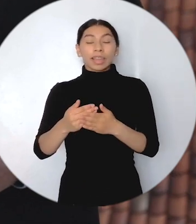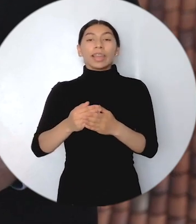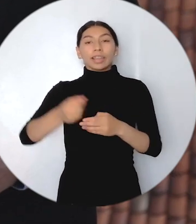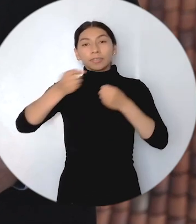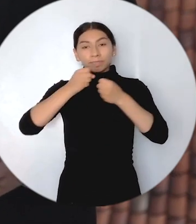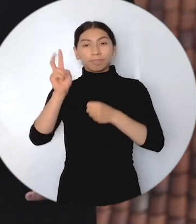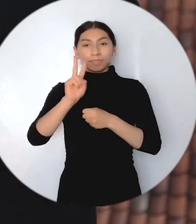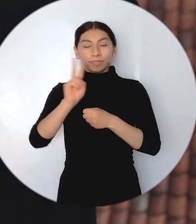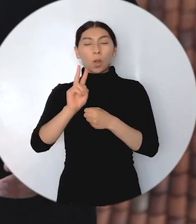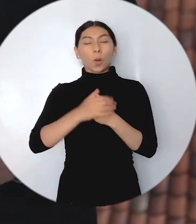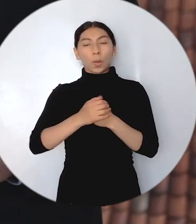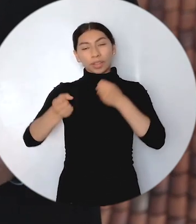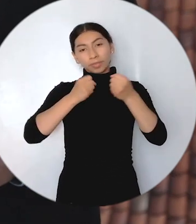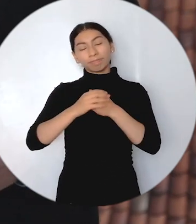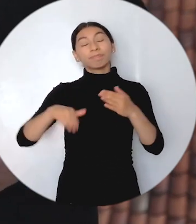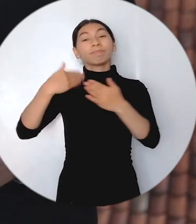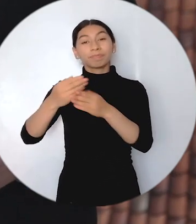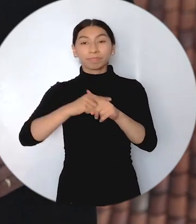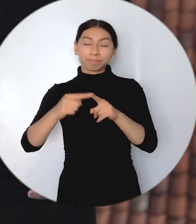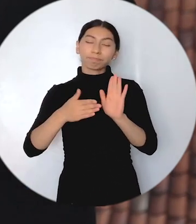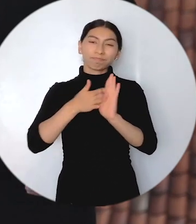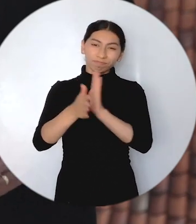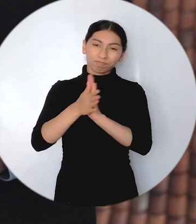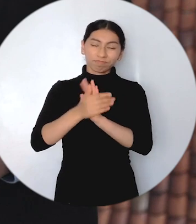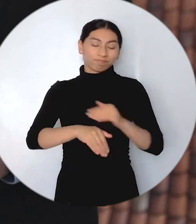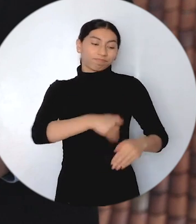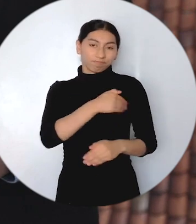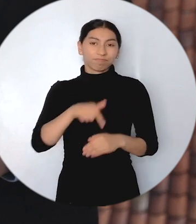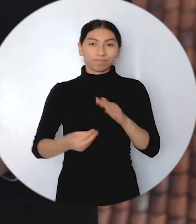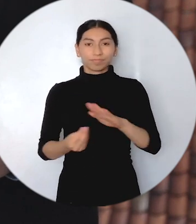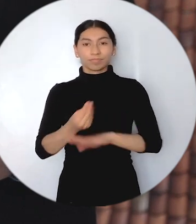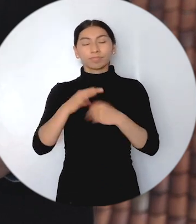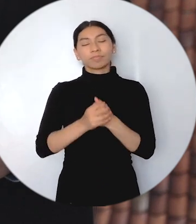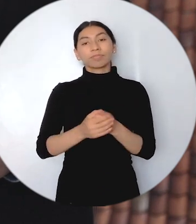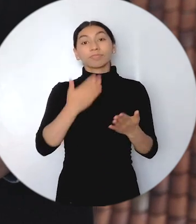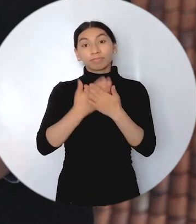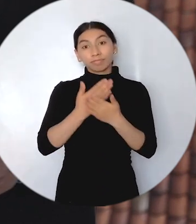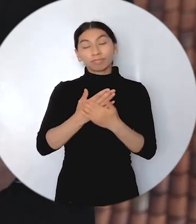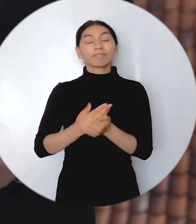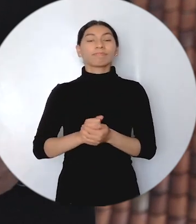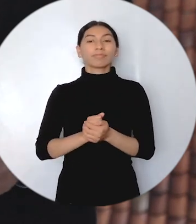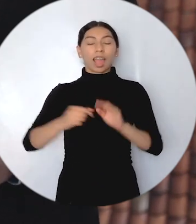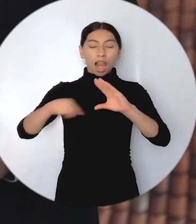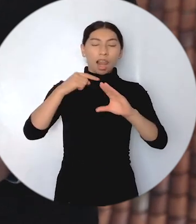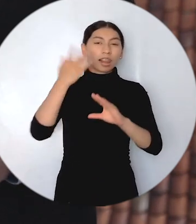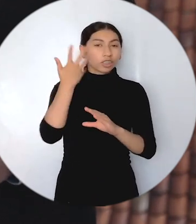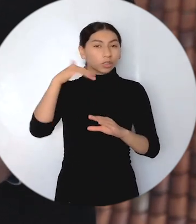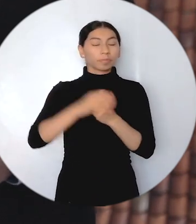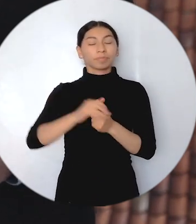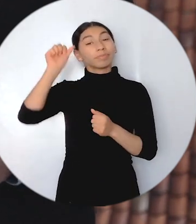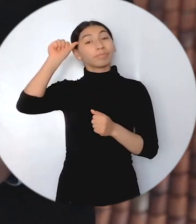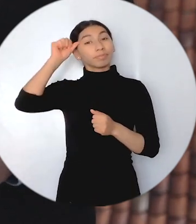informativo UV Noticias. La próxima semana regresamos con el recuento de toda la actividad en la Agenda Noticiosa de la Unidad. Muchas gracias a las